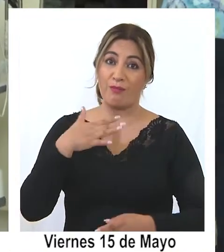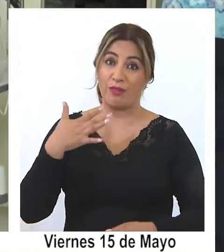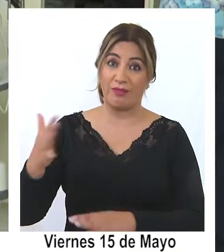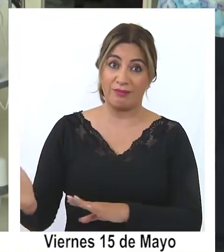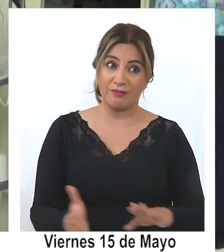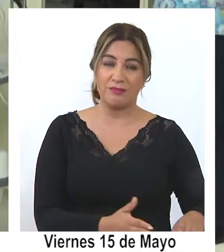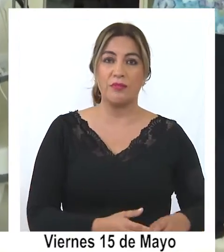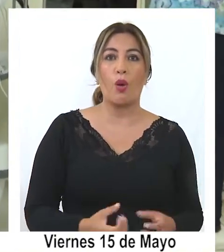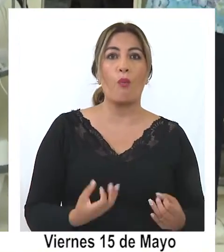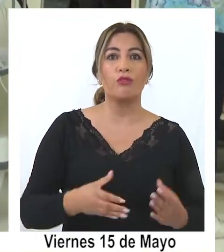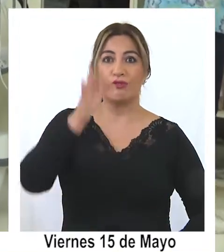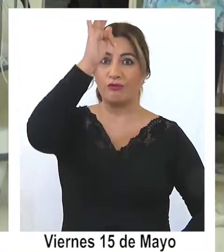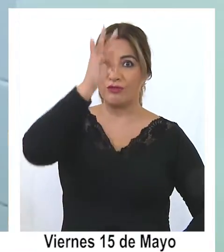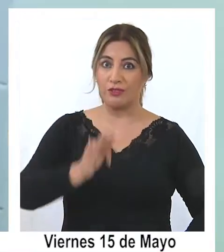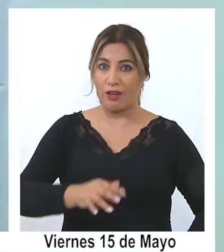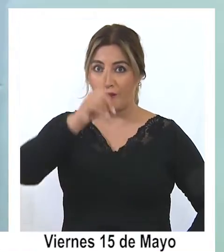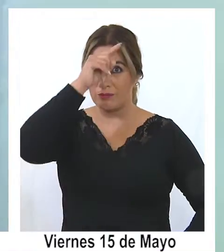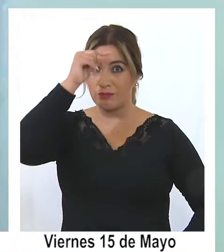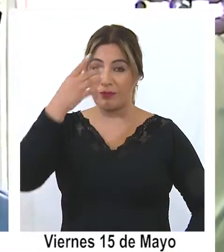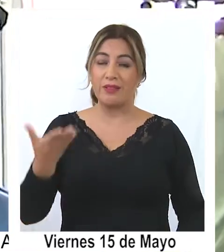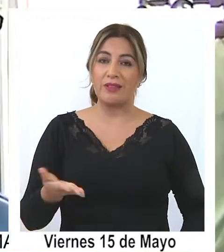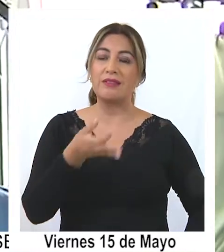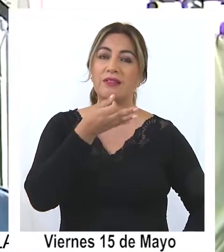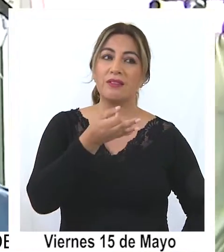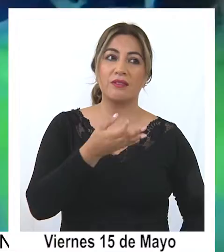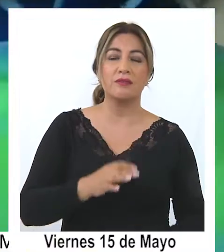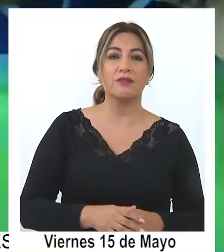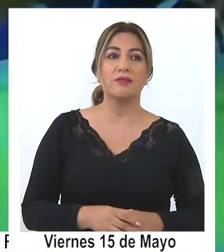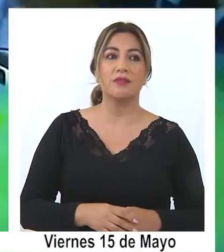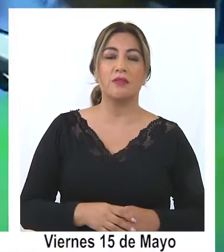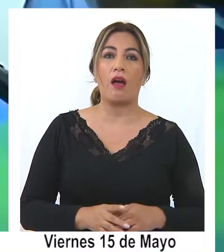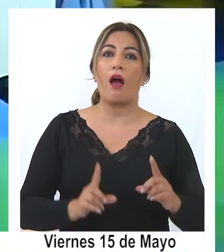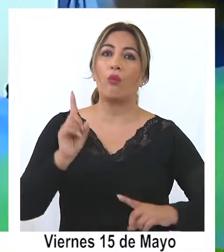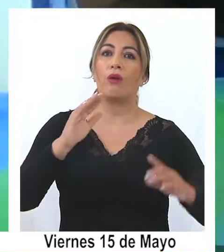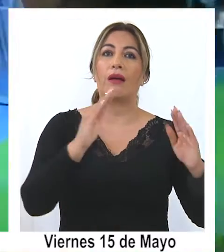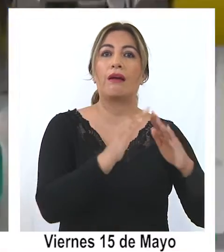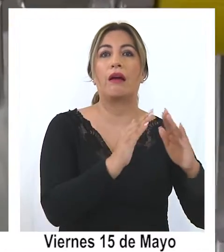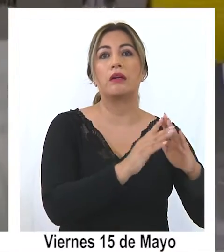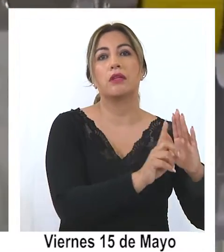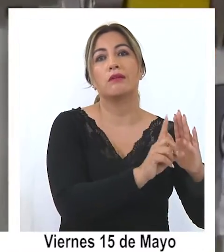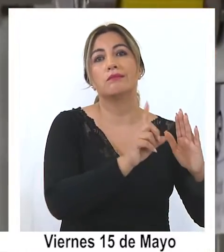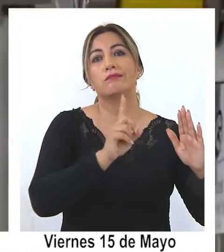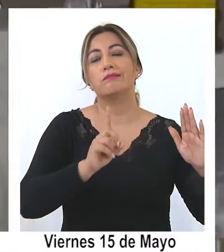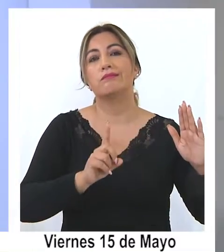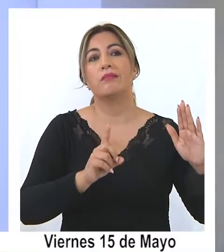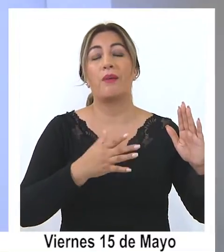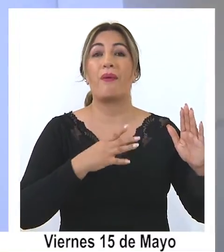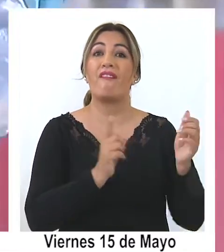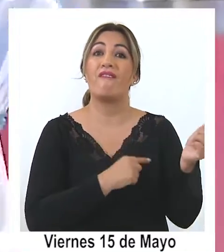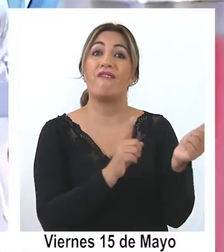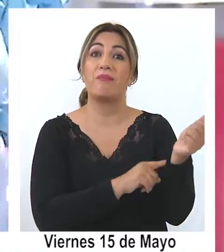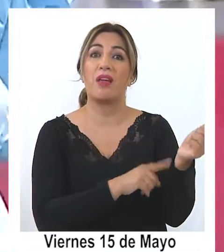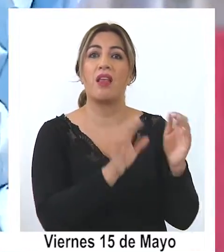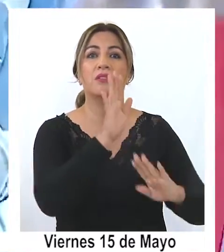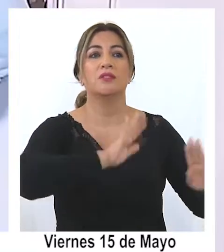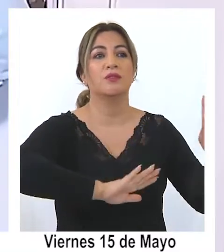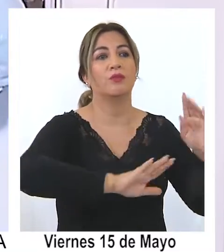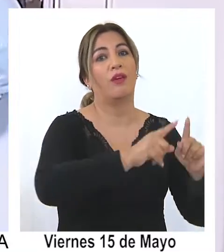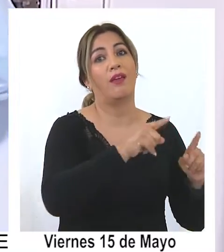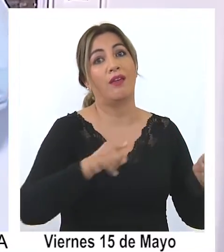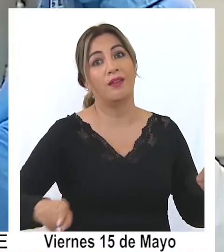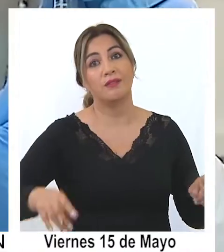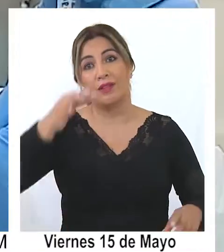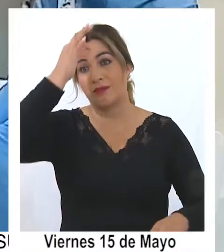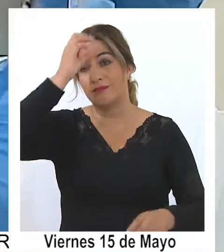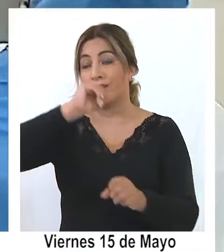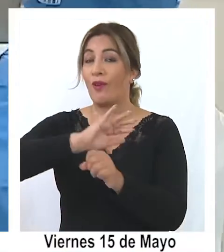Muchos de los trabajadores, señaló por último, han debido dejar sus hogares para proteger a sus familiares mientras se enfrentan